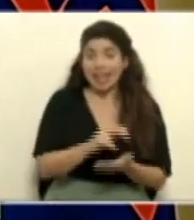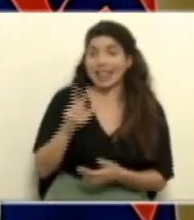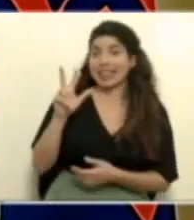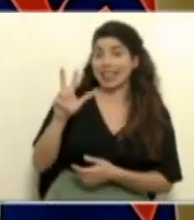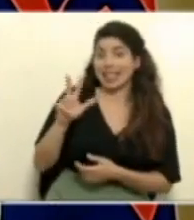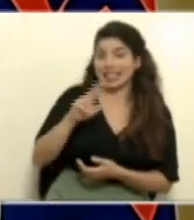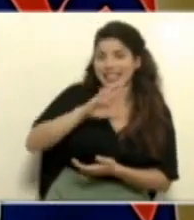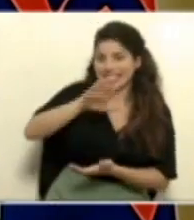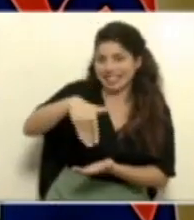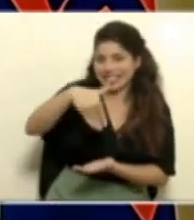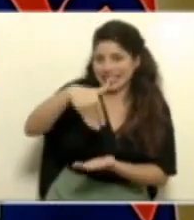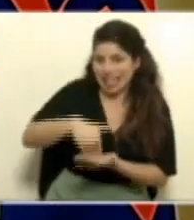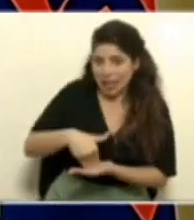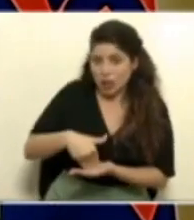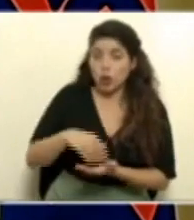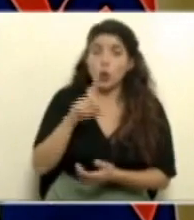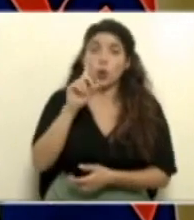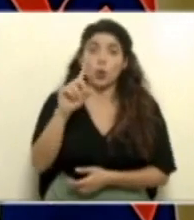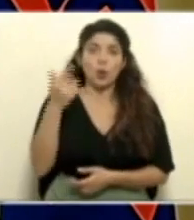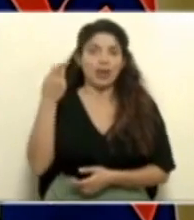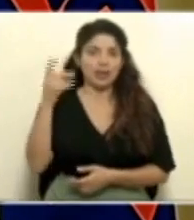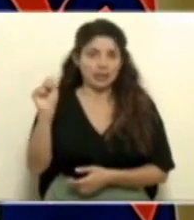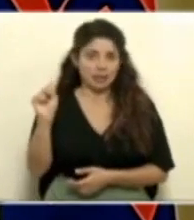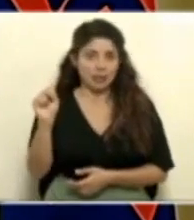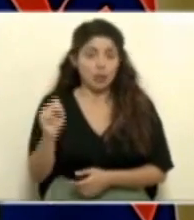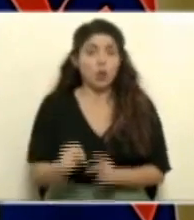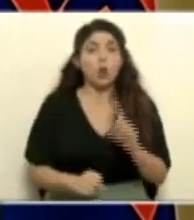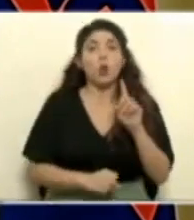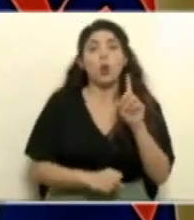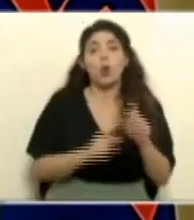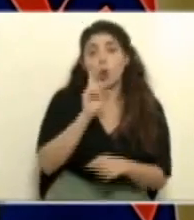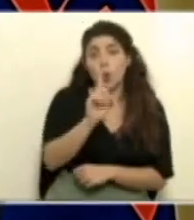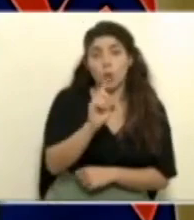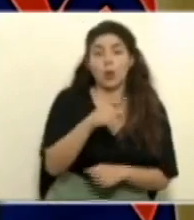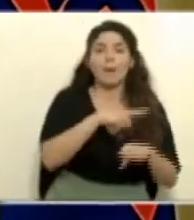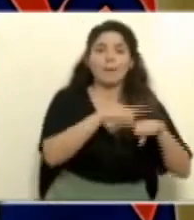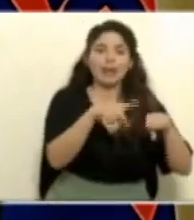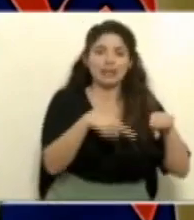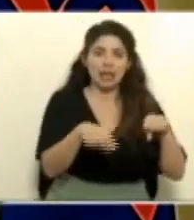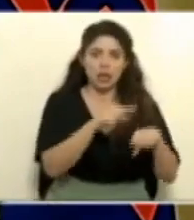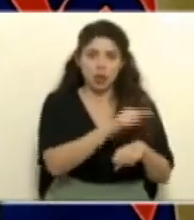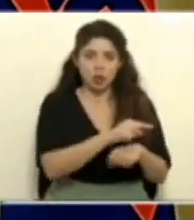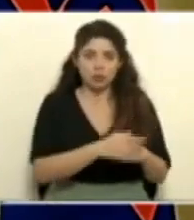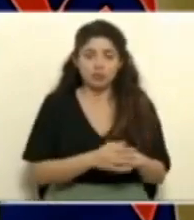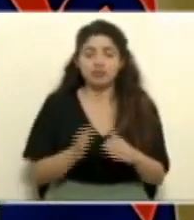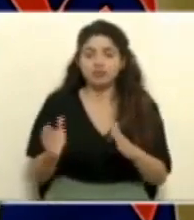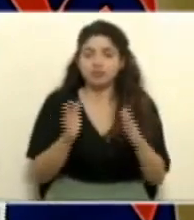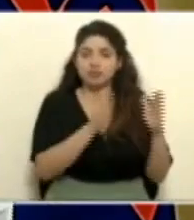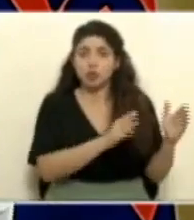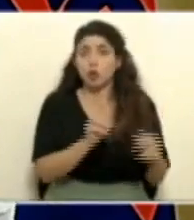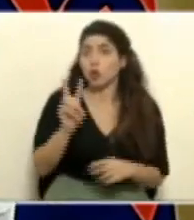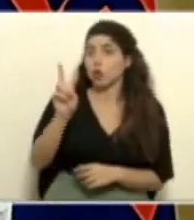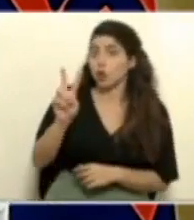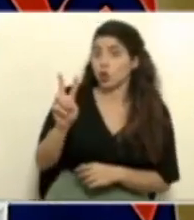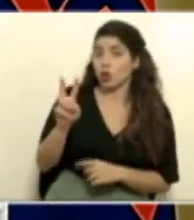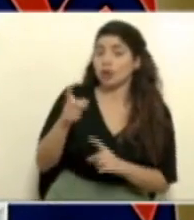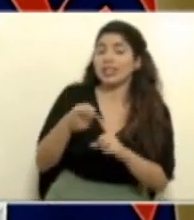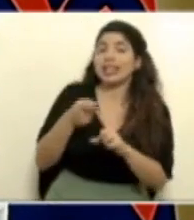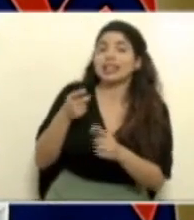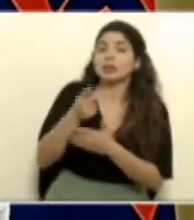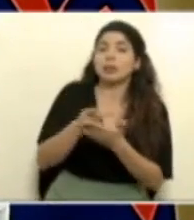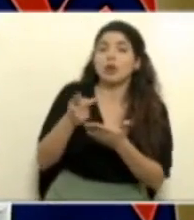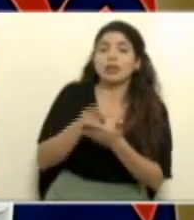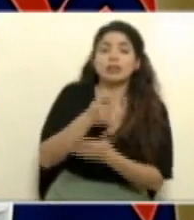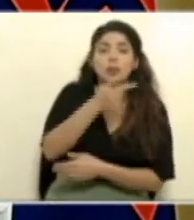3 en el Cantón Central, 1 en Desamparados y 1 en Pérez Celedón. Además, tenemos 2 casos provenientes de la